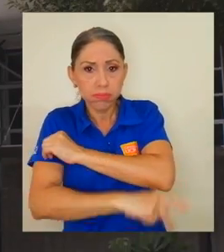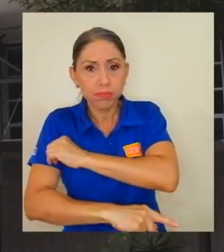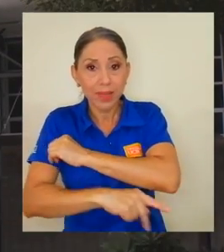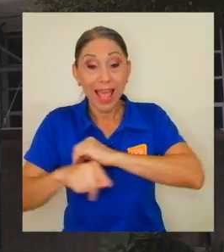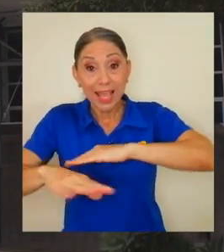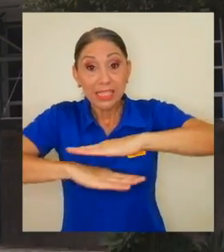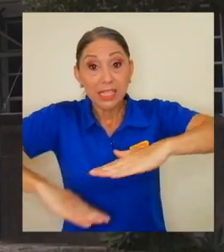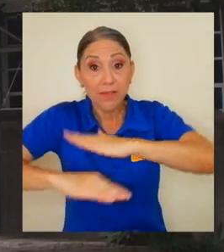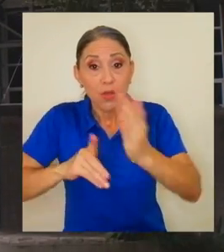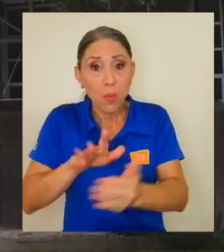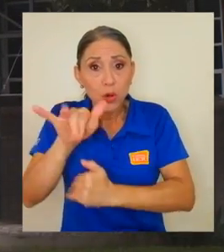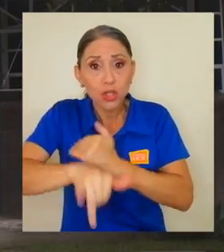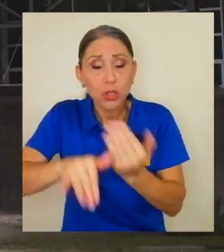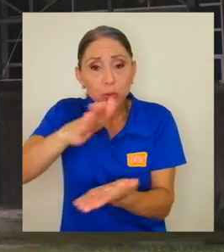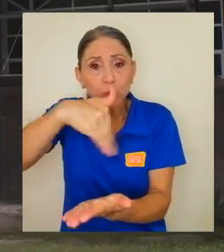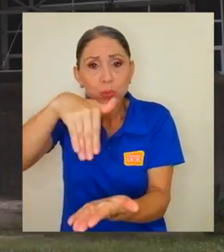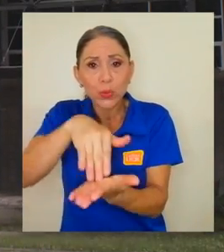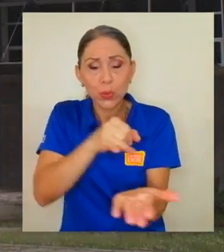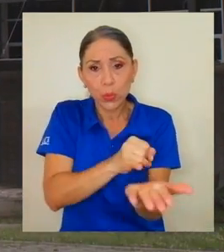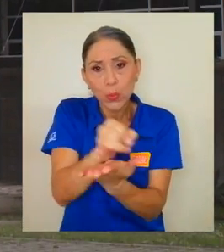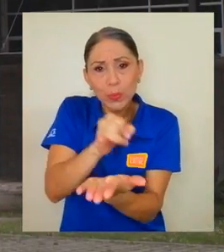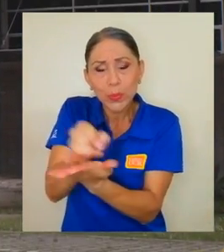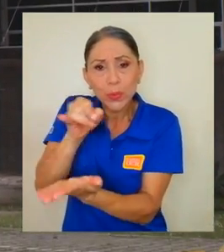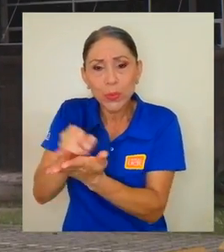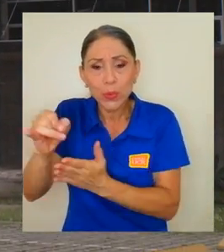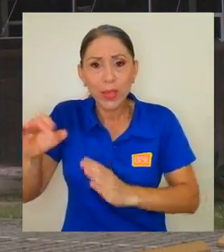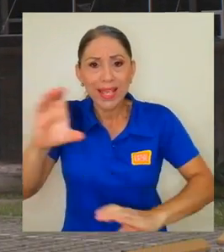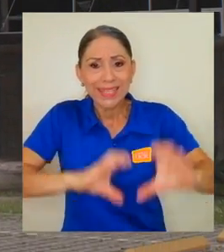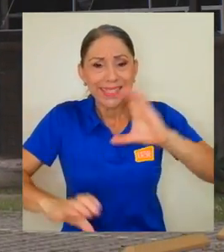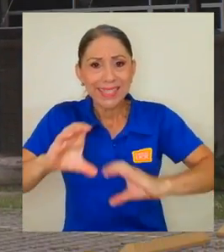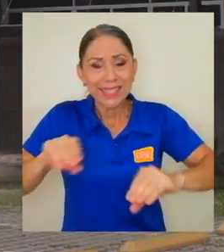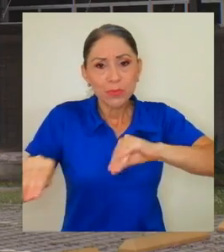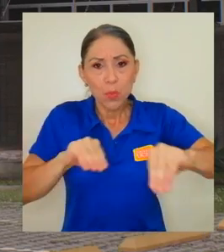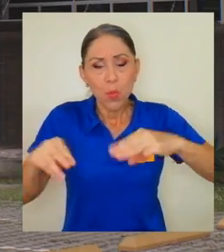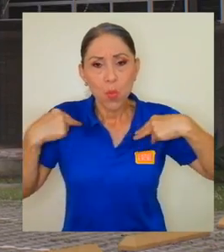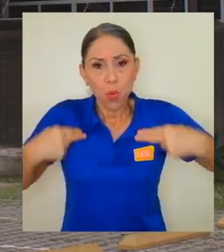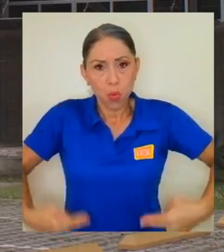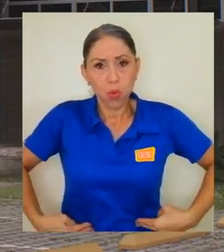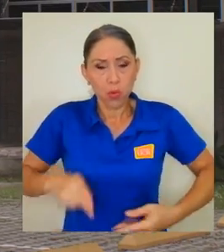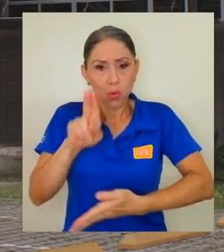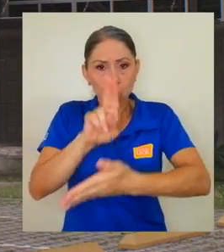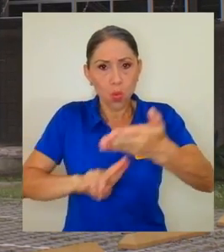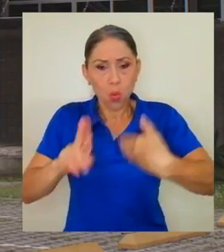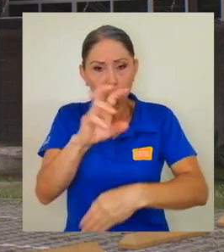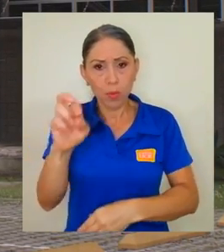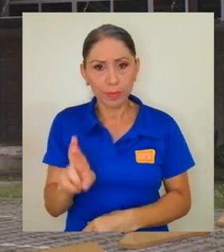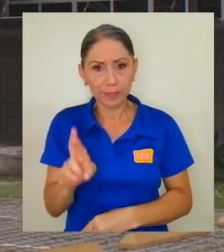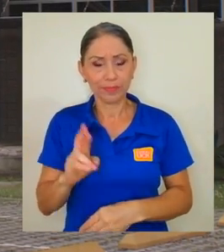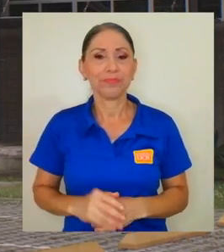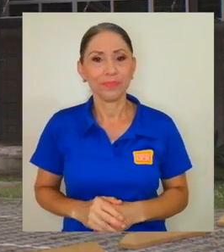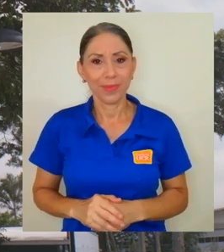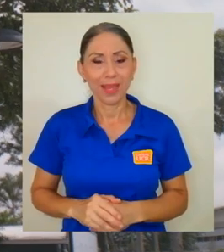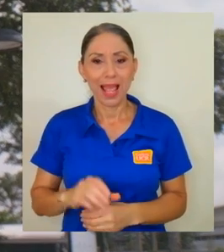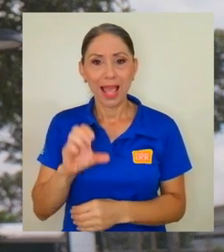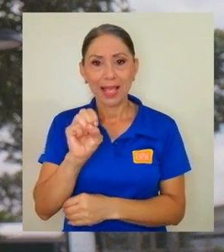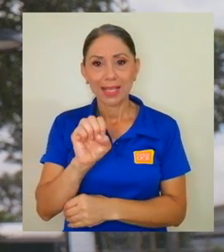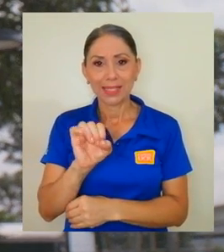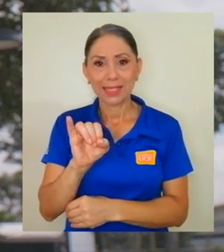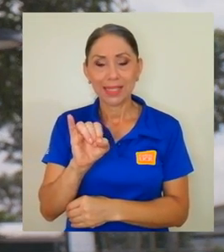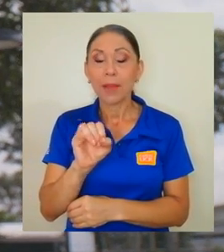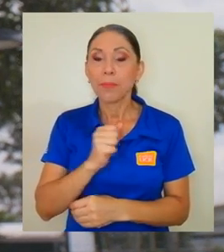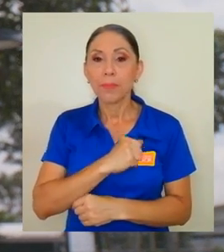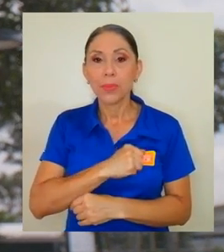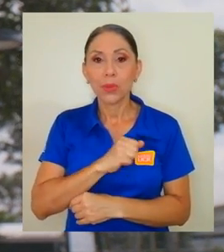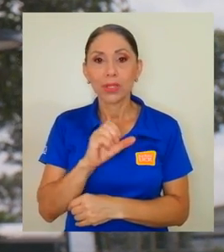y está basado en un proyecto del Centro de Investigación en Ciencia del Movimiento Humano de la Universidad de Costa Rica, CIMOU.